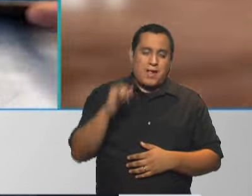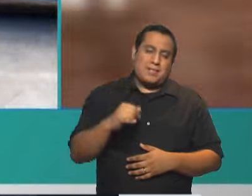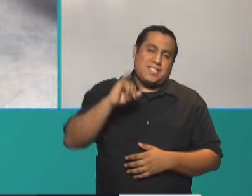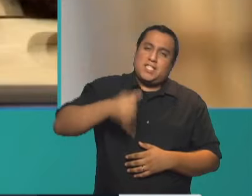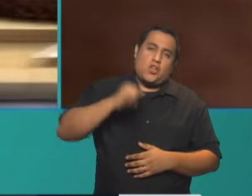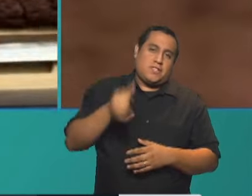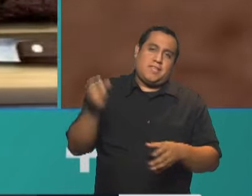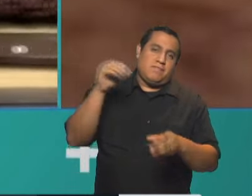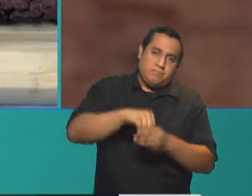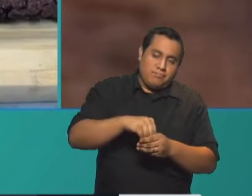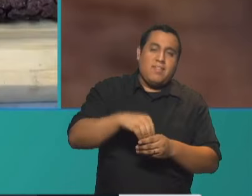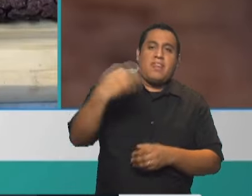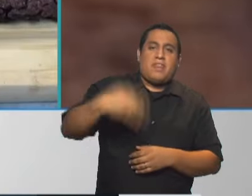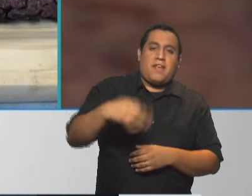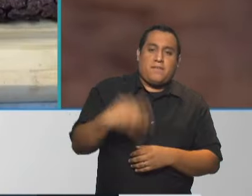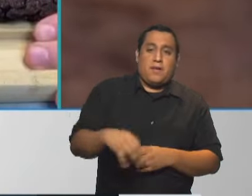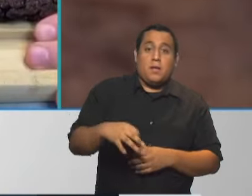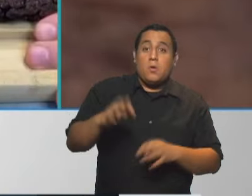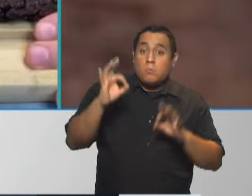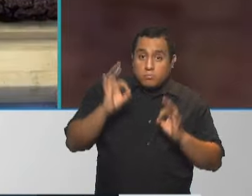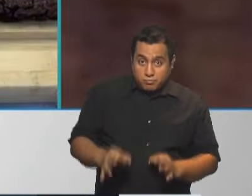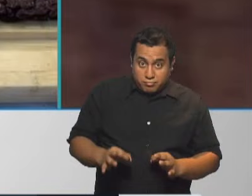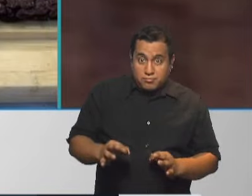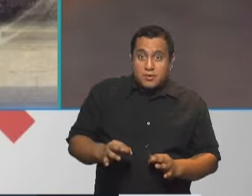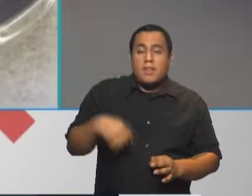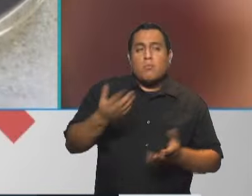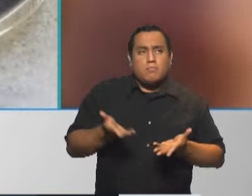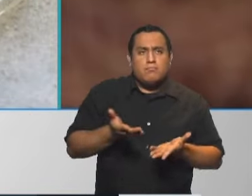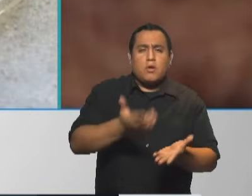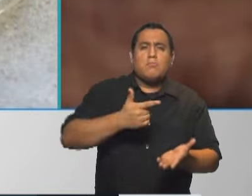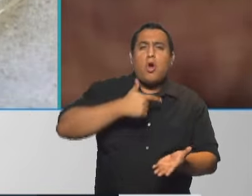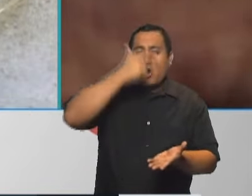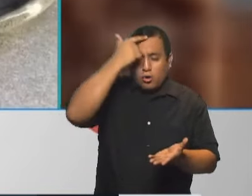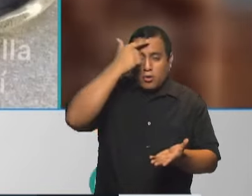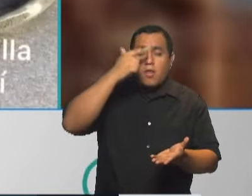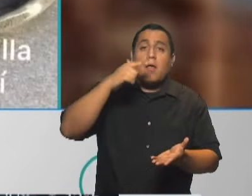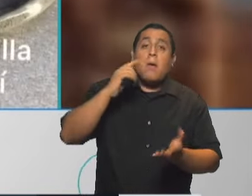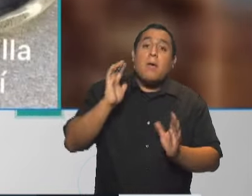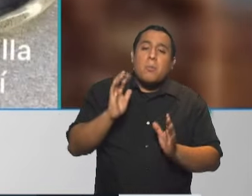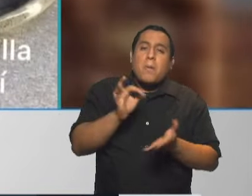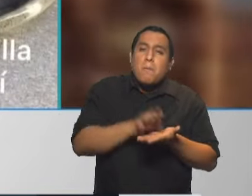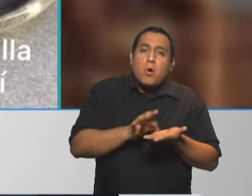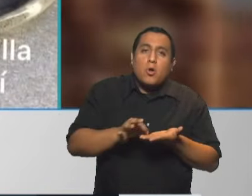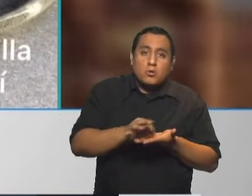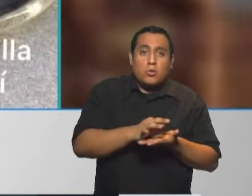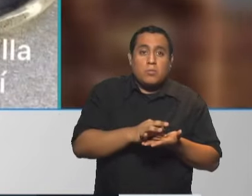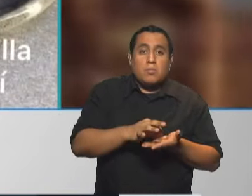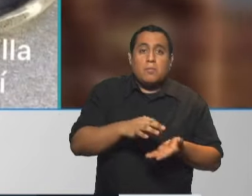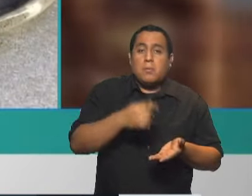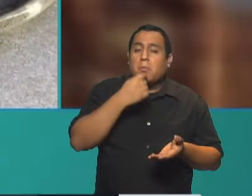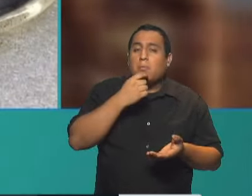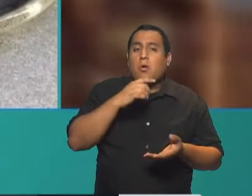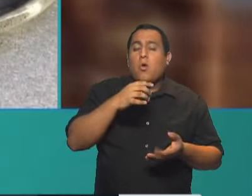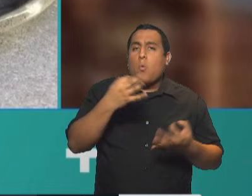y una vez que tenemos todo esto listo lo llevamos al horno y lo que tiene interesante es que los porotos le deja como una consistencia